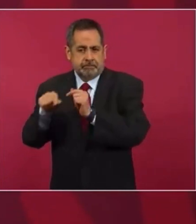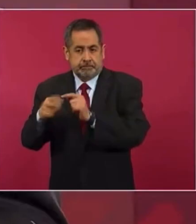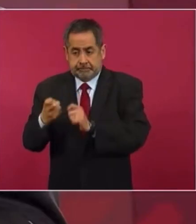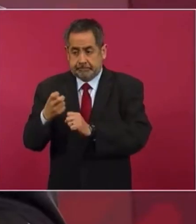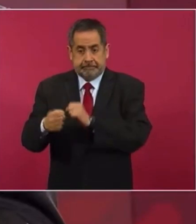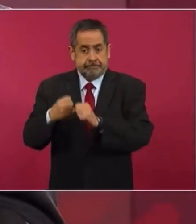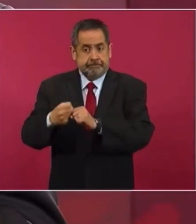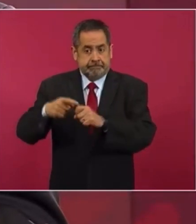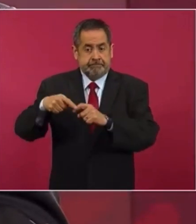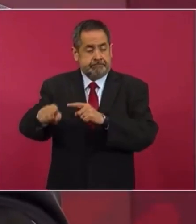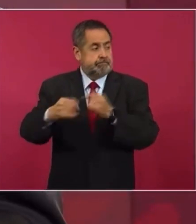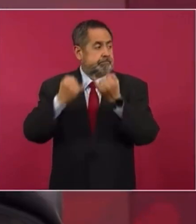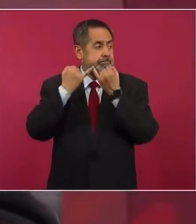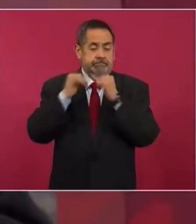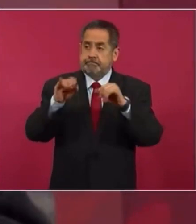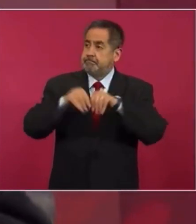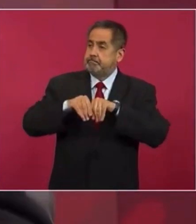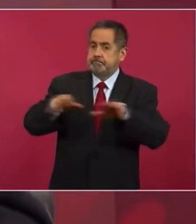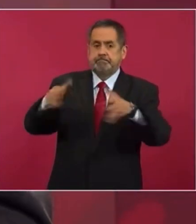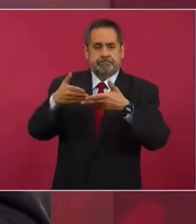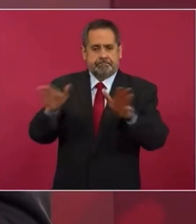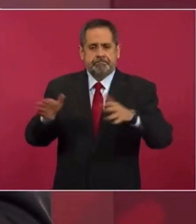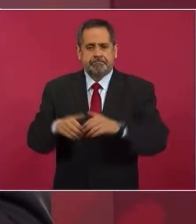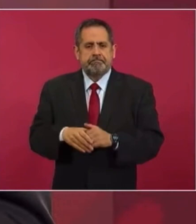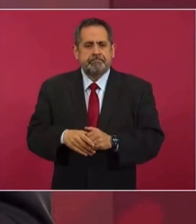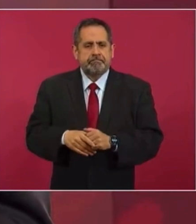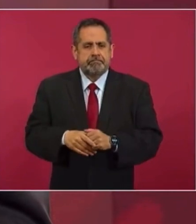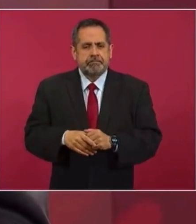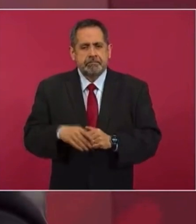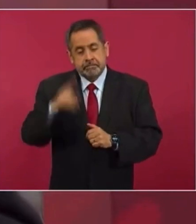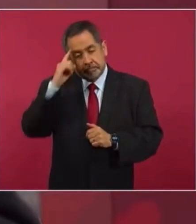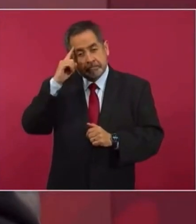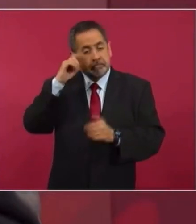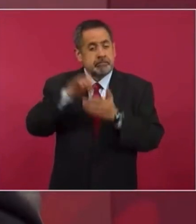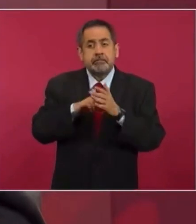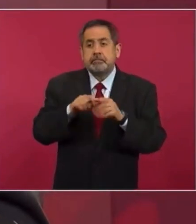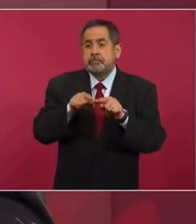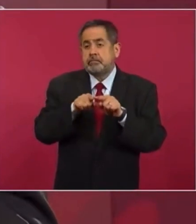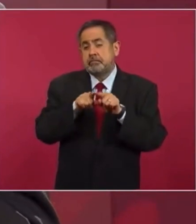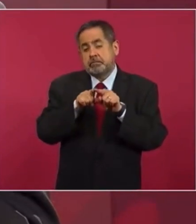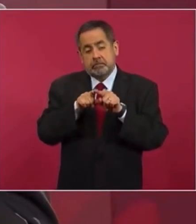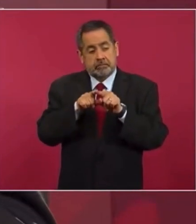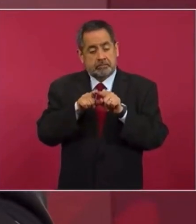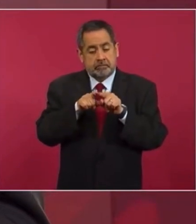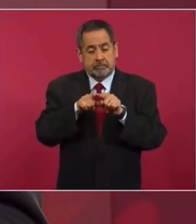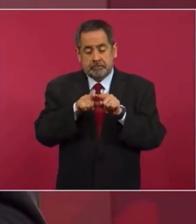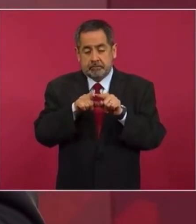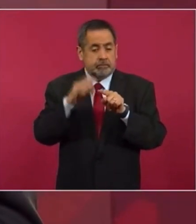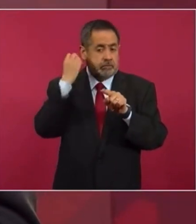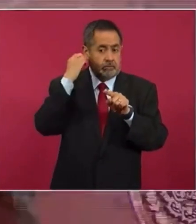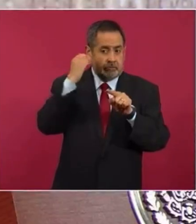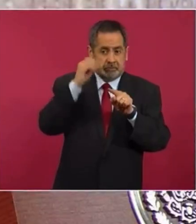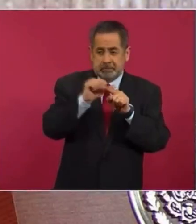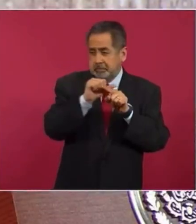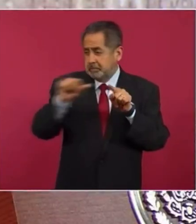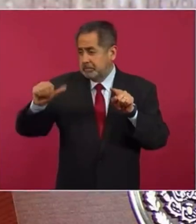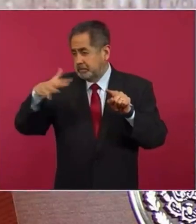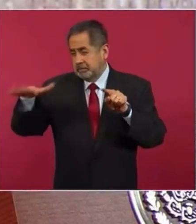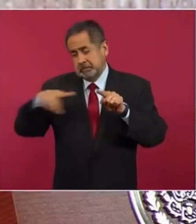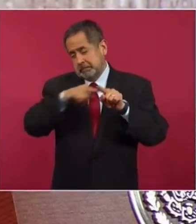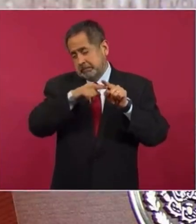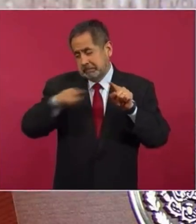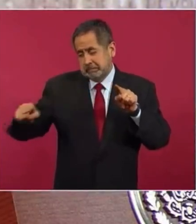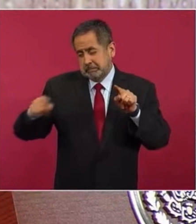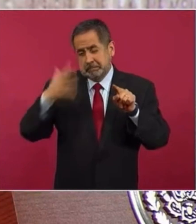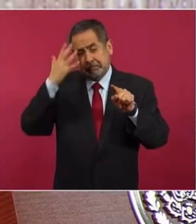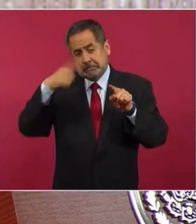para en vez de hacer cinco o seis horas de Oaxaca a la costa, se van